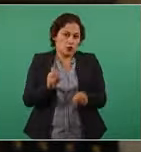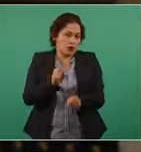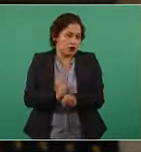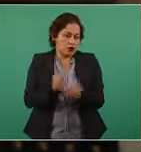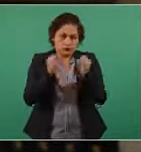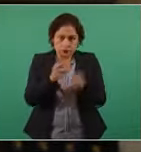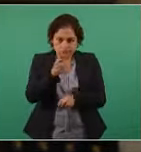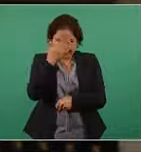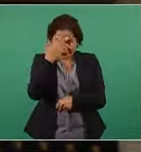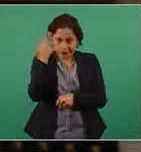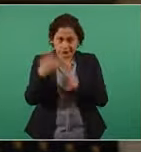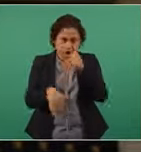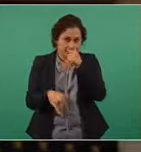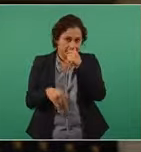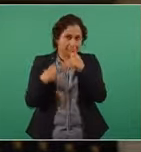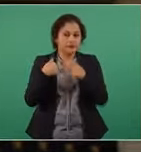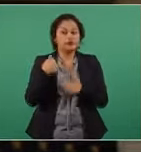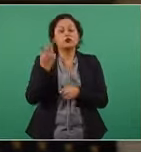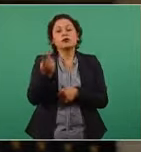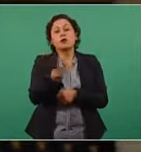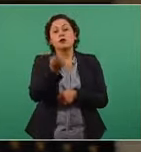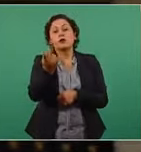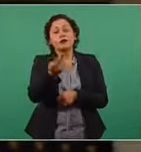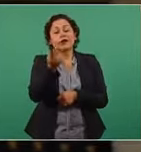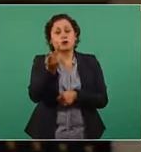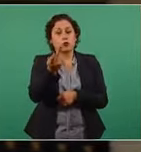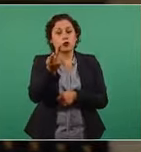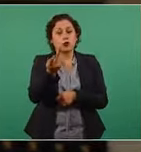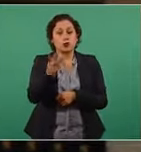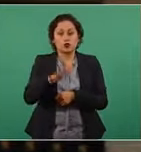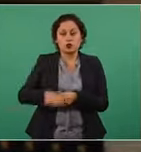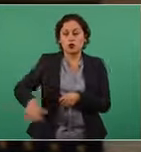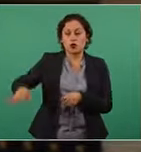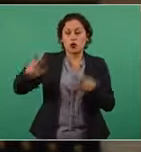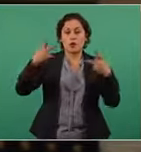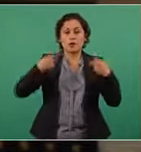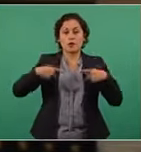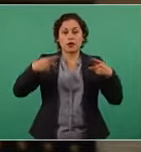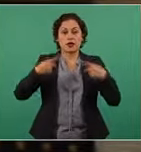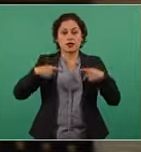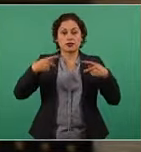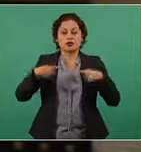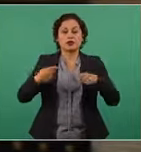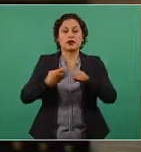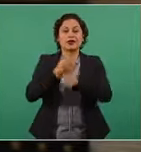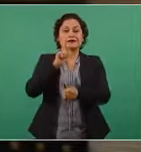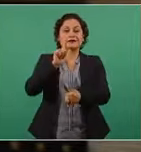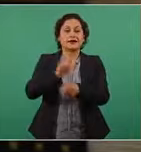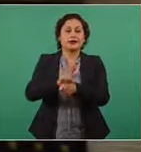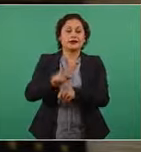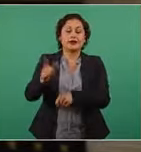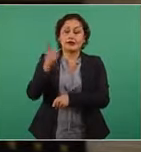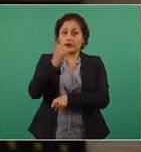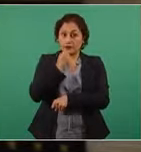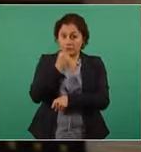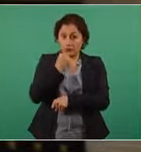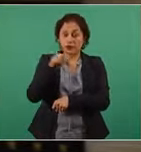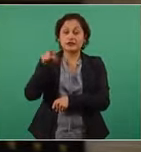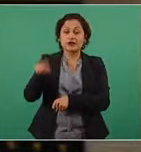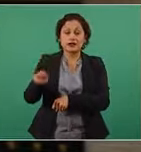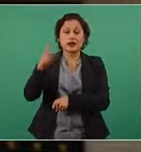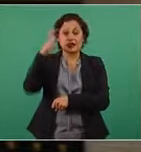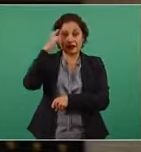preguntarle, de acuerdo a esta situación de policías estatales del gobierno de Hidalgo que reprimieron